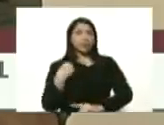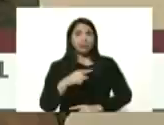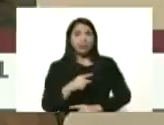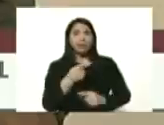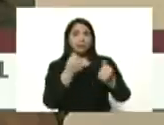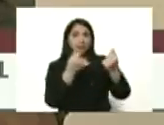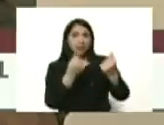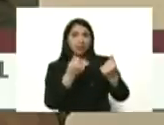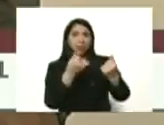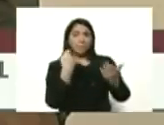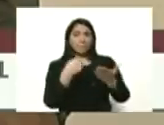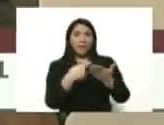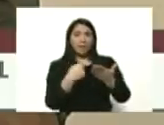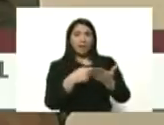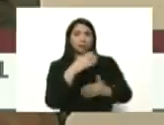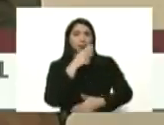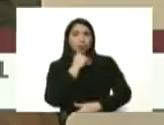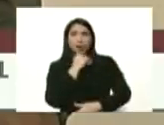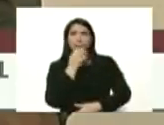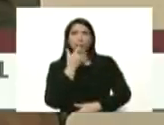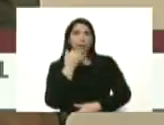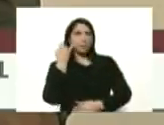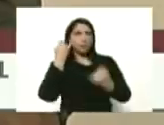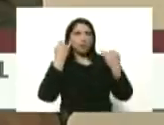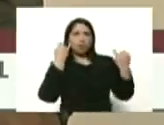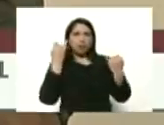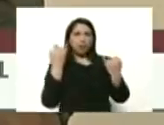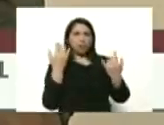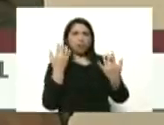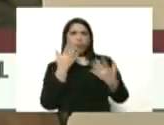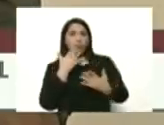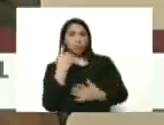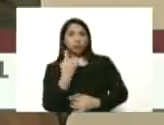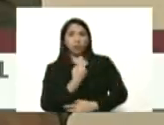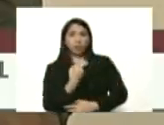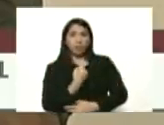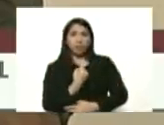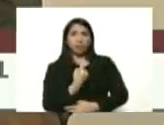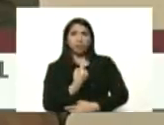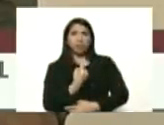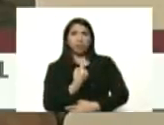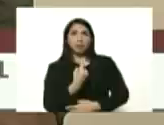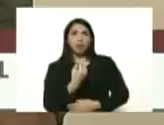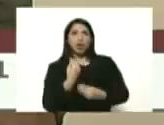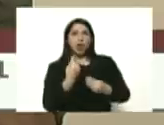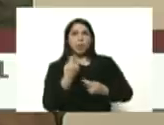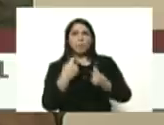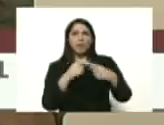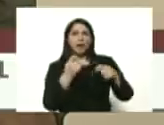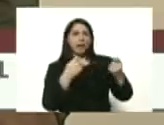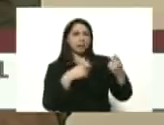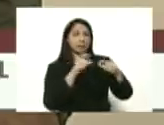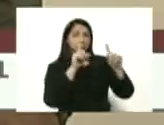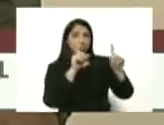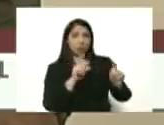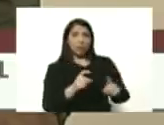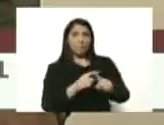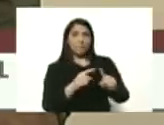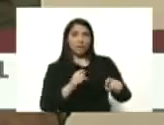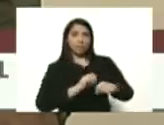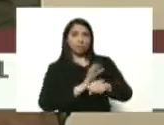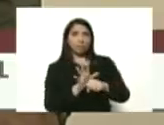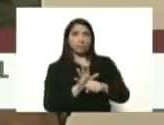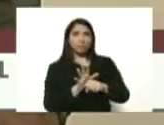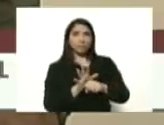pagarlo en consecuencia no hay una búsqueda epidemiológica es solamente tratado como mercancía las pruebas para COVID